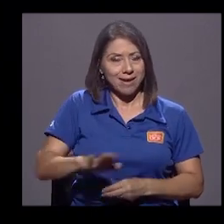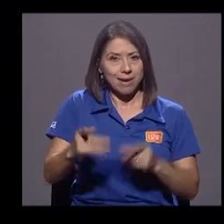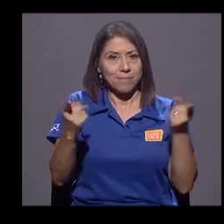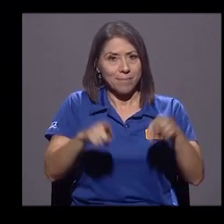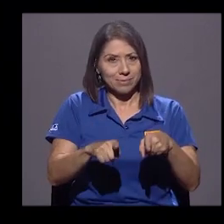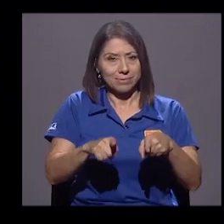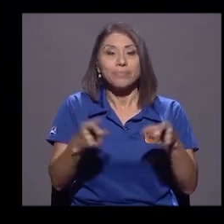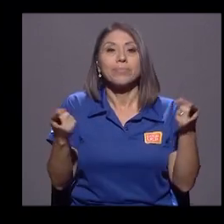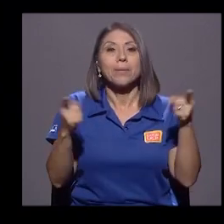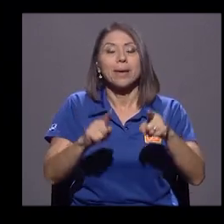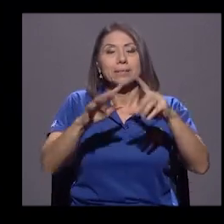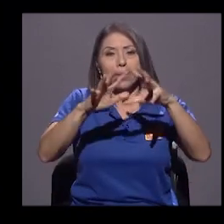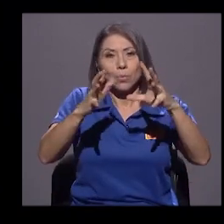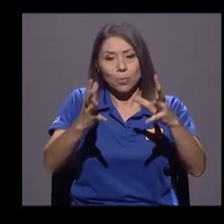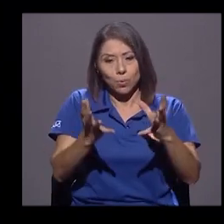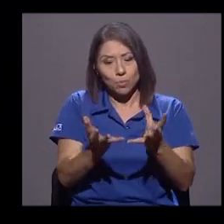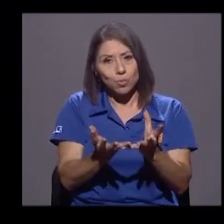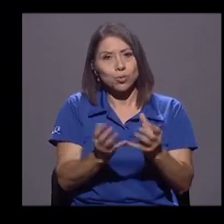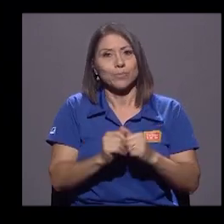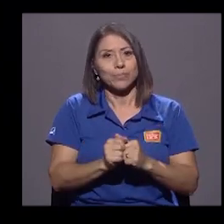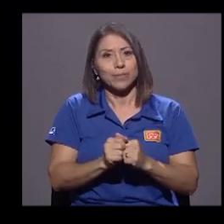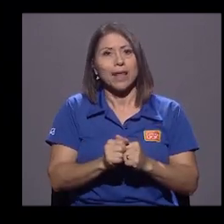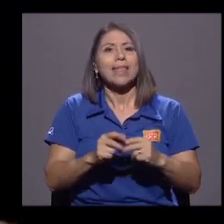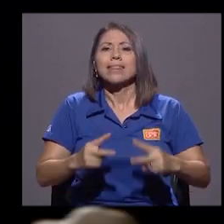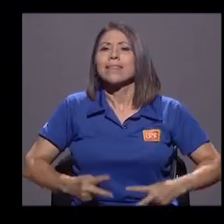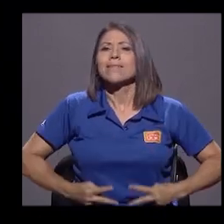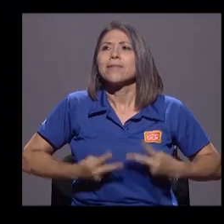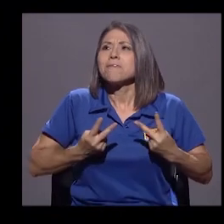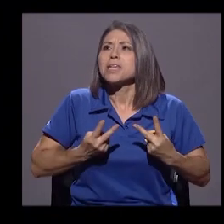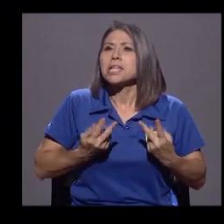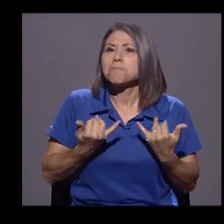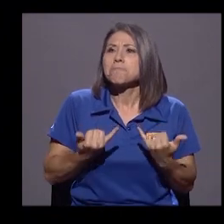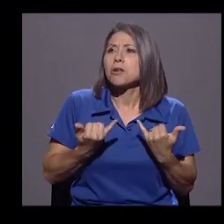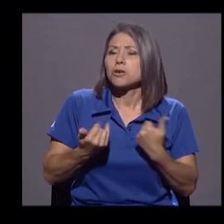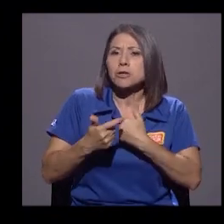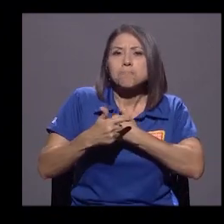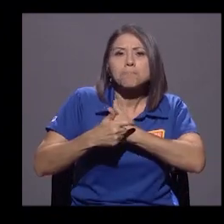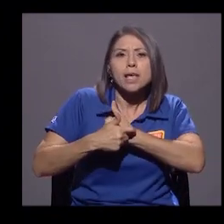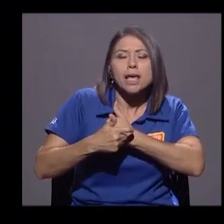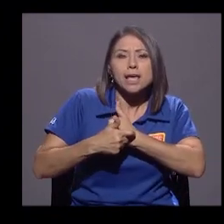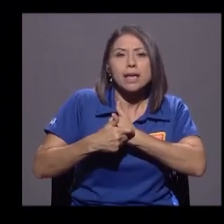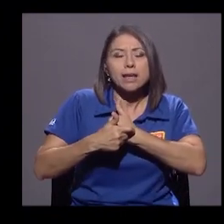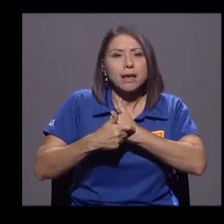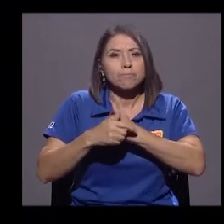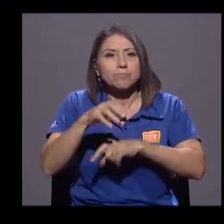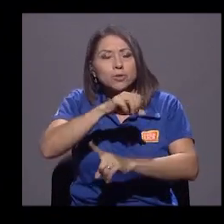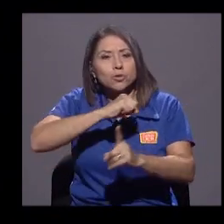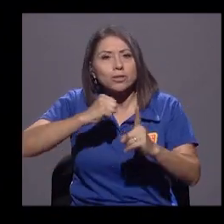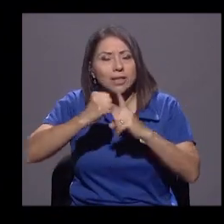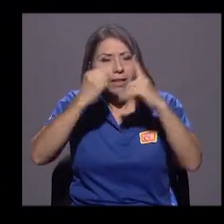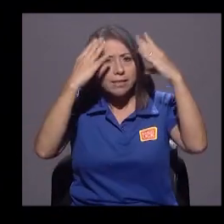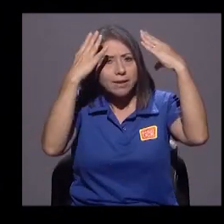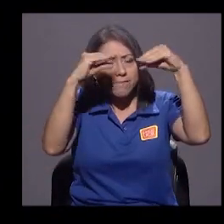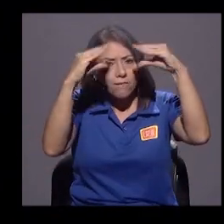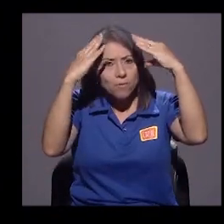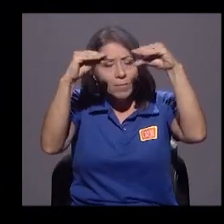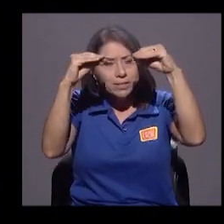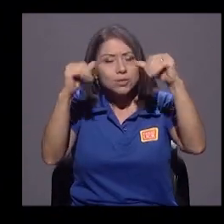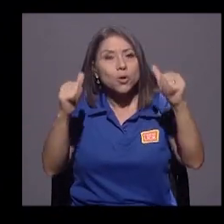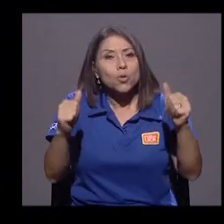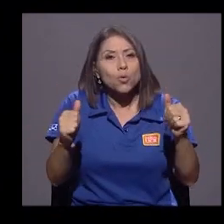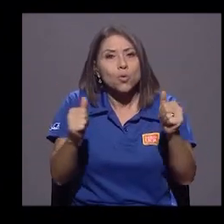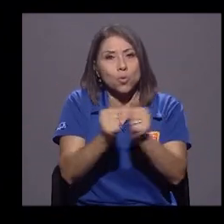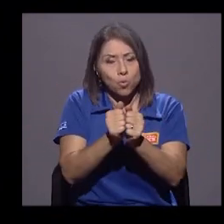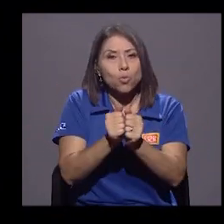vivir en lo que se ha llamado como una era o una sociedad de la información, junto